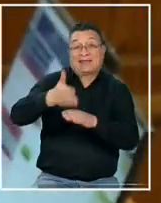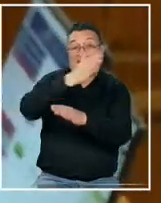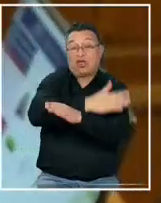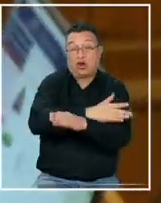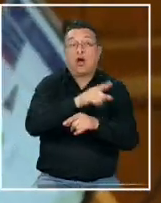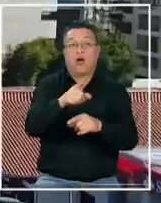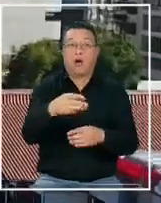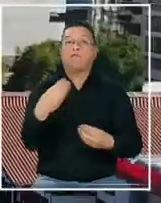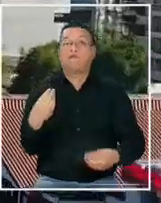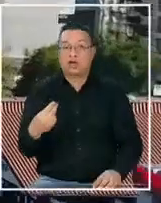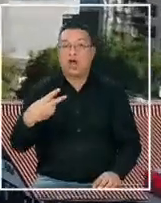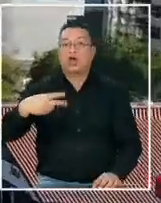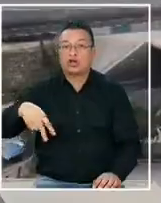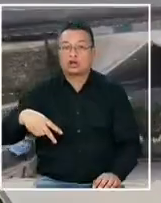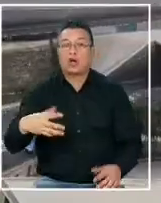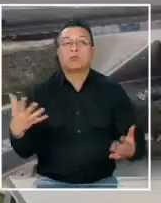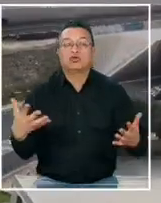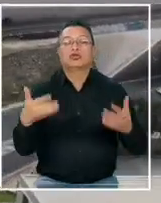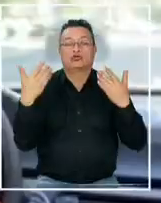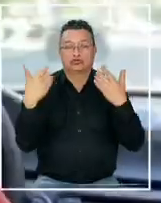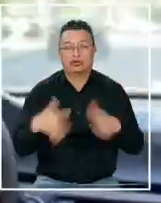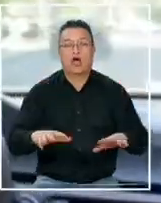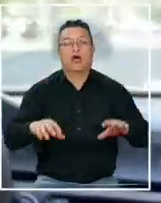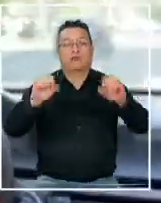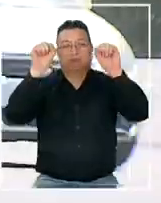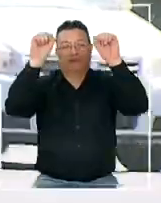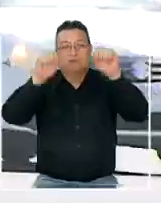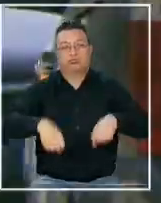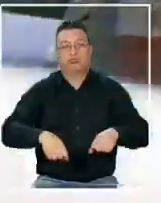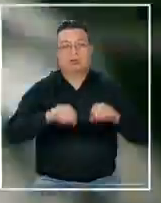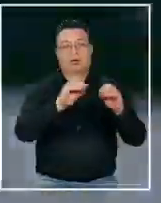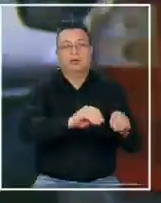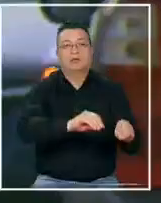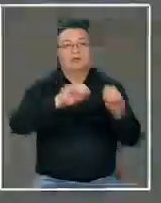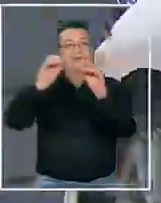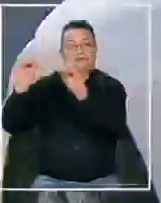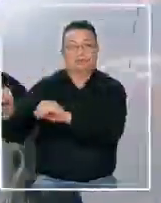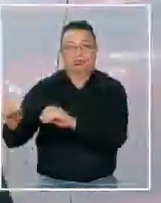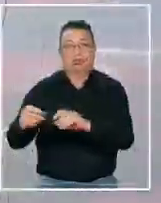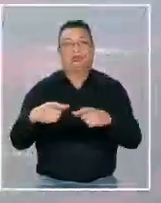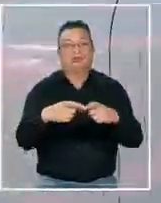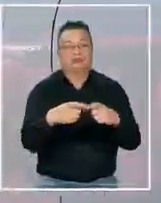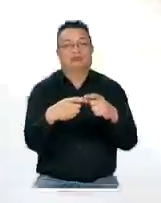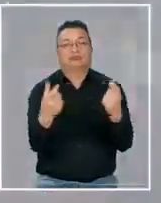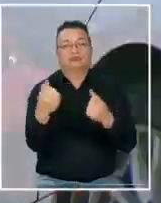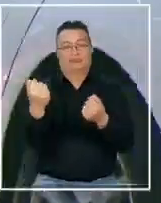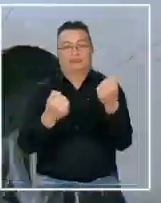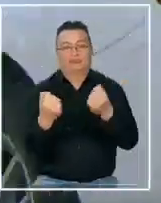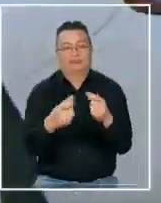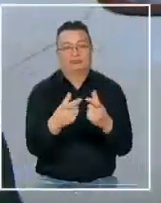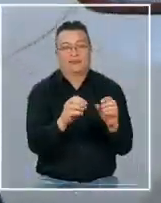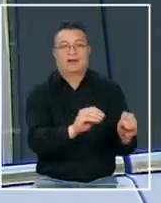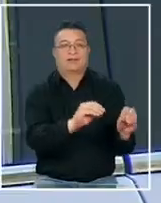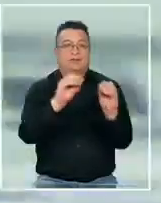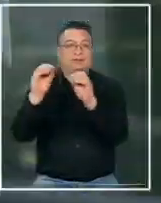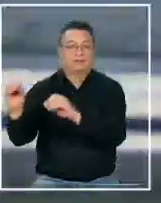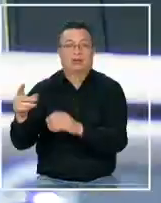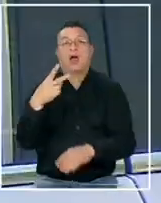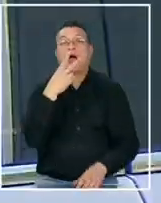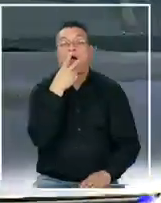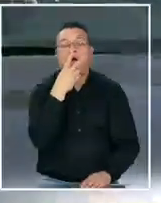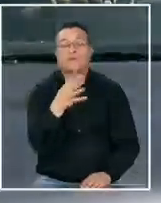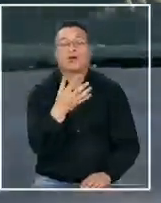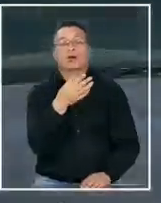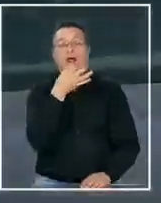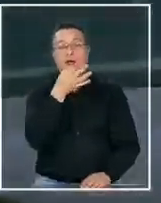pues bien, hay buenas noticias porque se ha extendido la vigencia de este documento. Revisamos de inmediato las palabras del ministro